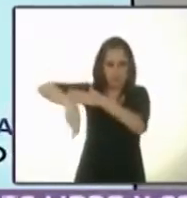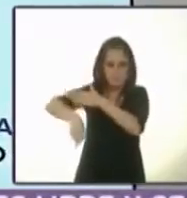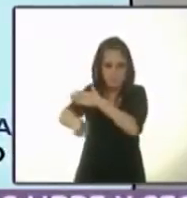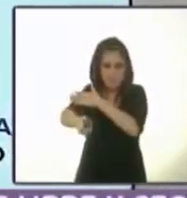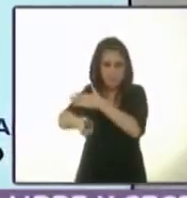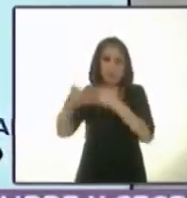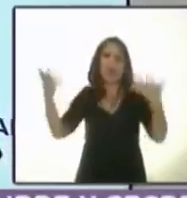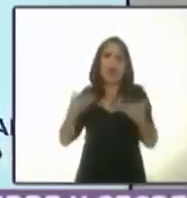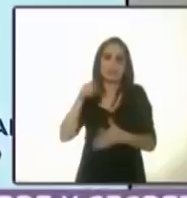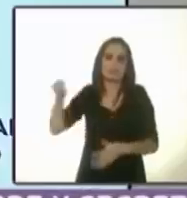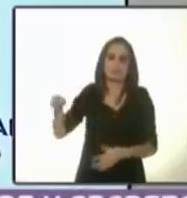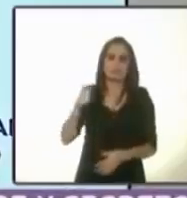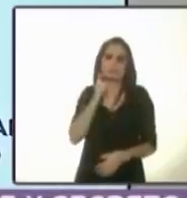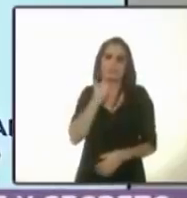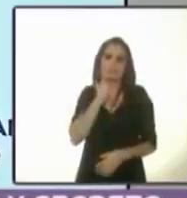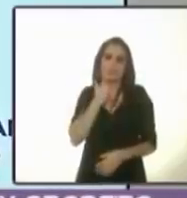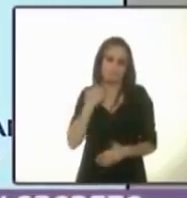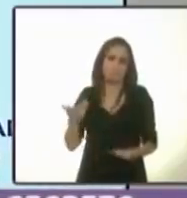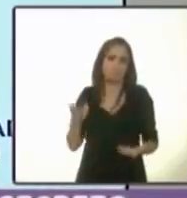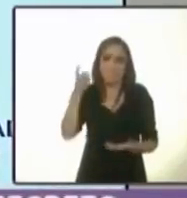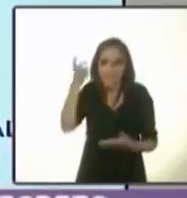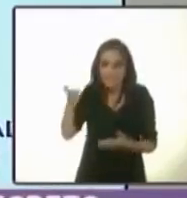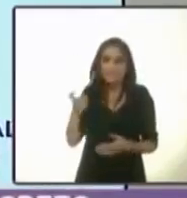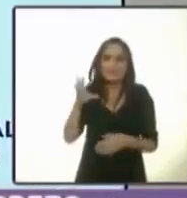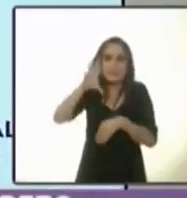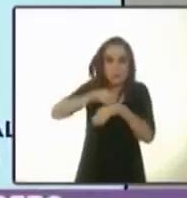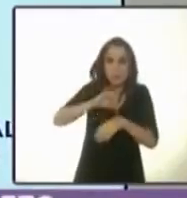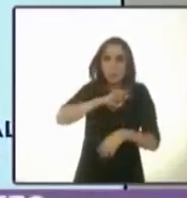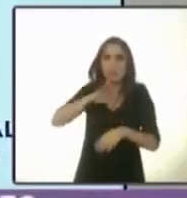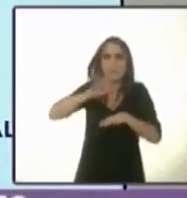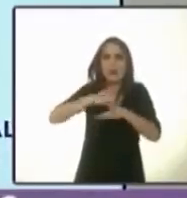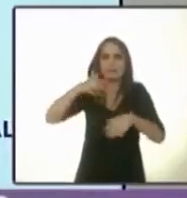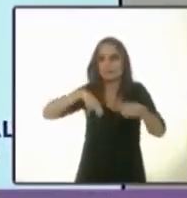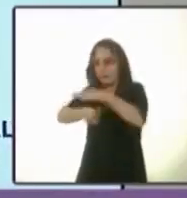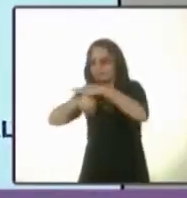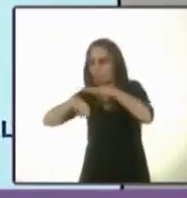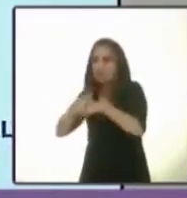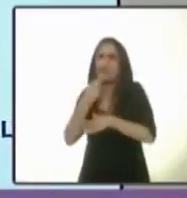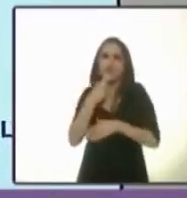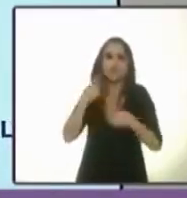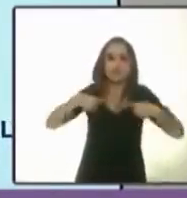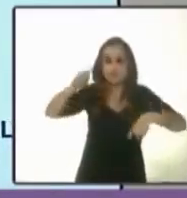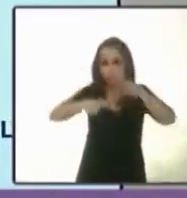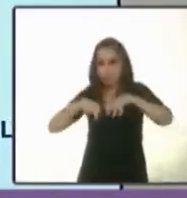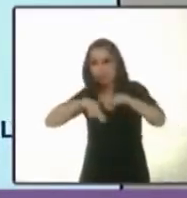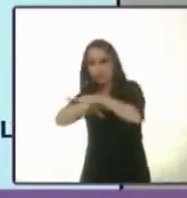lo hizo Andrés Manuel López Obrador, que permitió que hubiera mucho más movilidad en el metro de la Ciudad